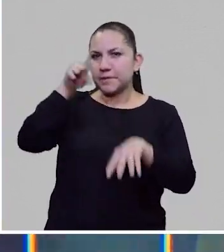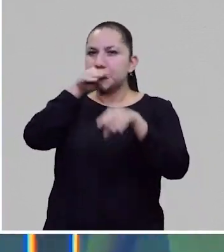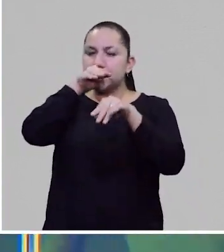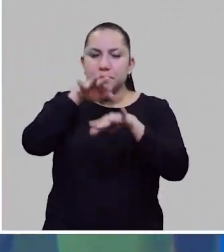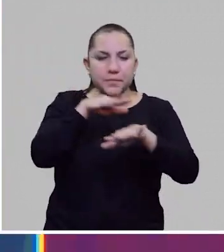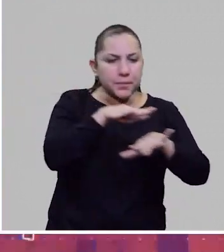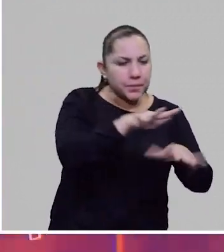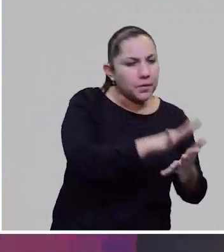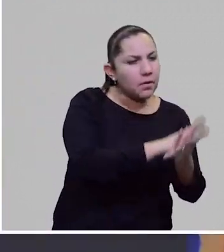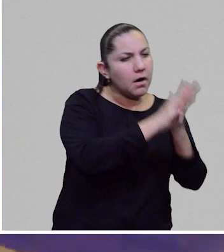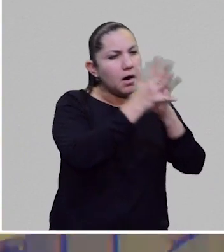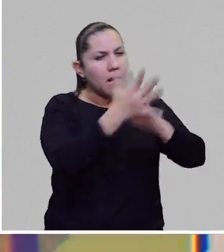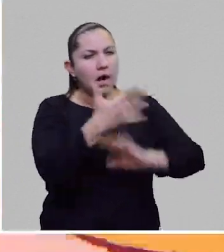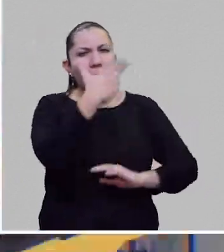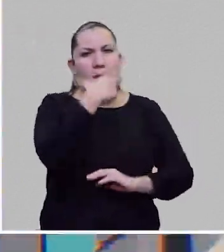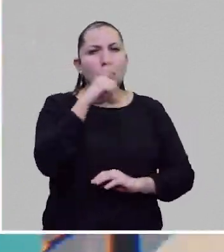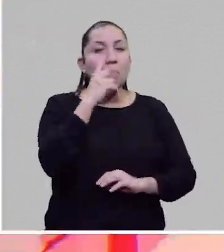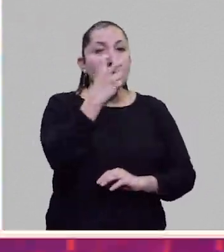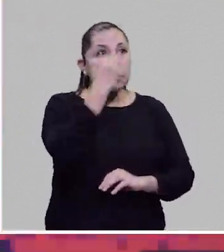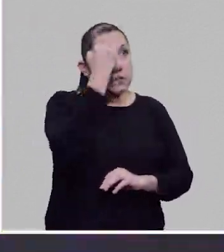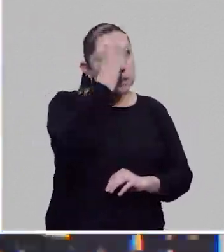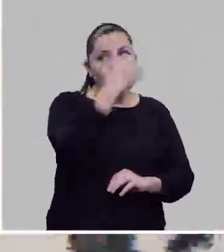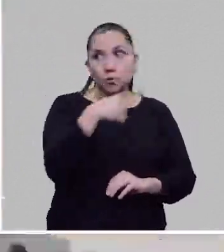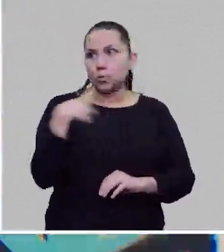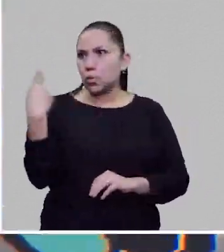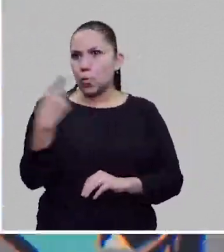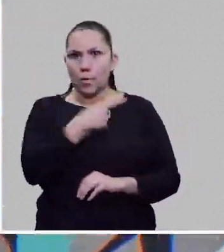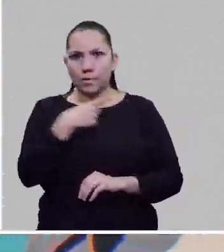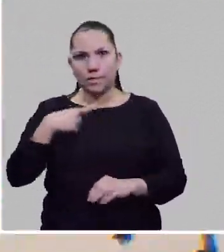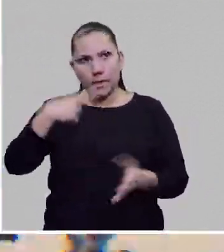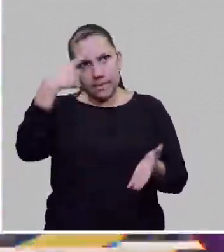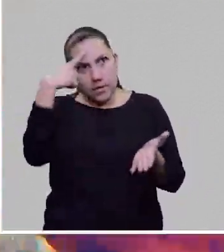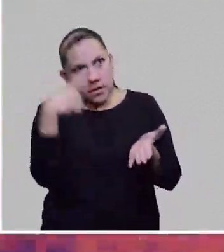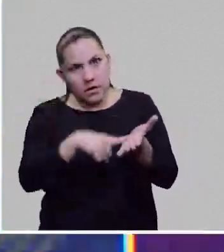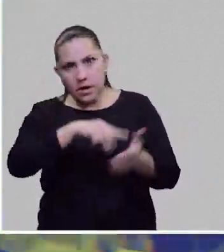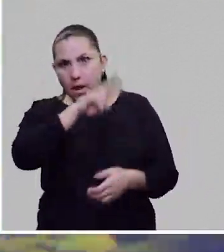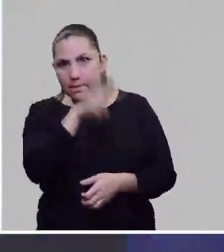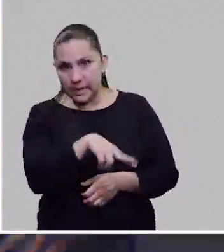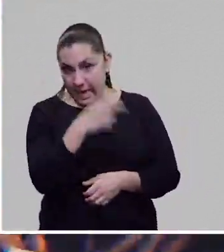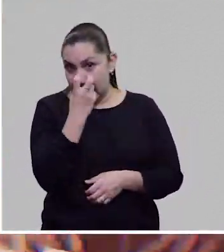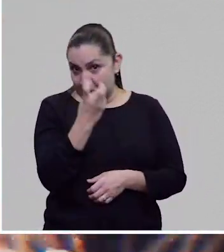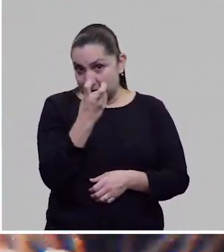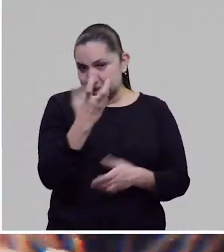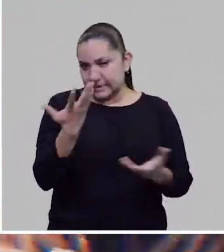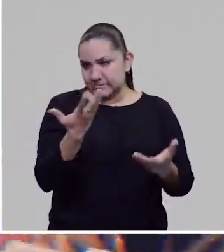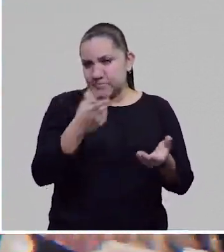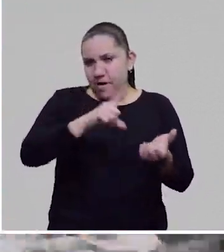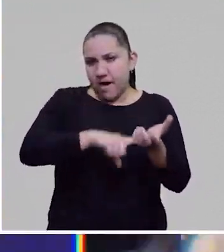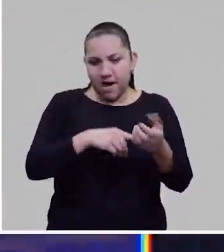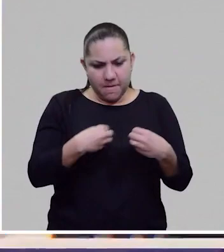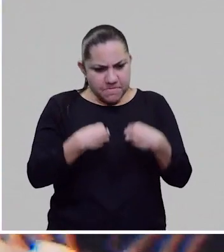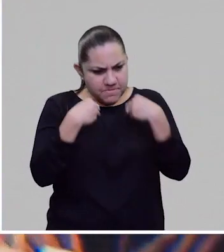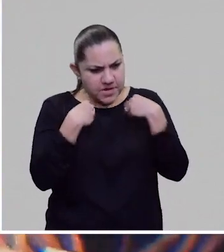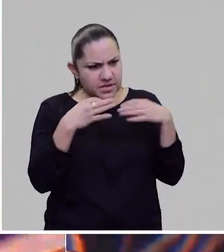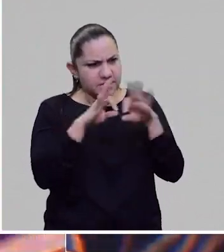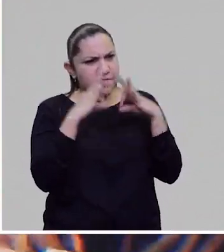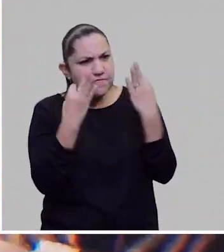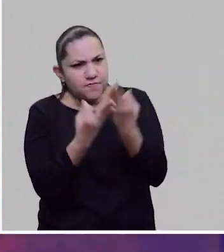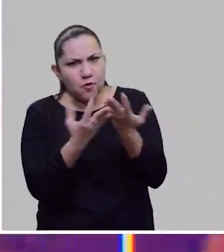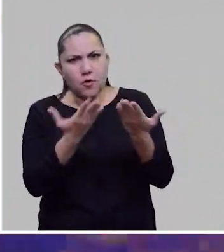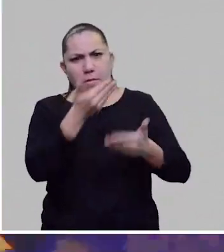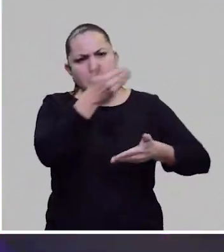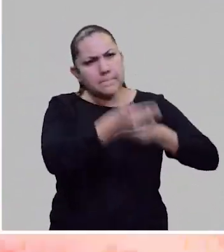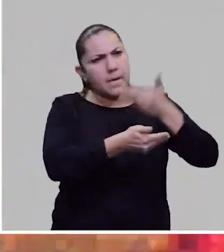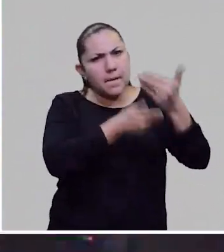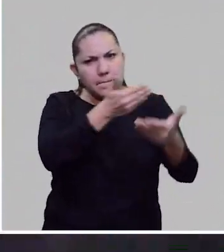en el que se les ordena obedecer sin ningún tipo de cuestionamiento, habla en realidad de uno de los sueños más arraigados de nuestra especie, el de